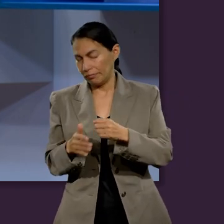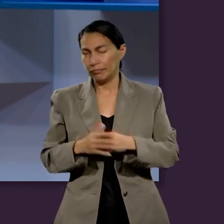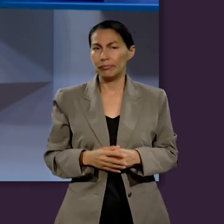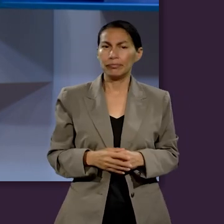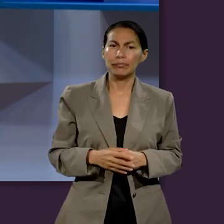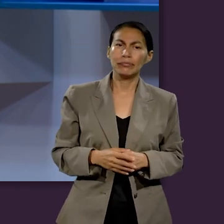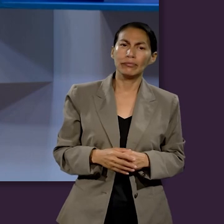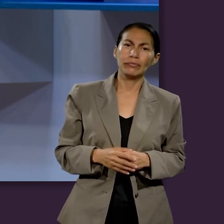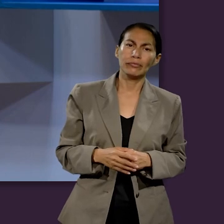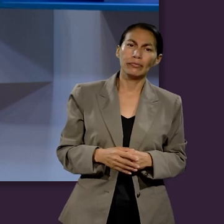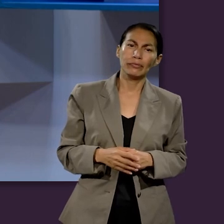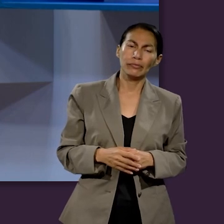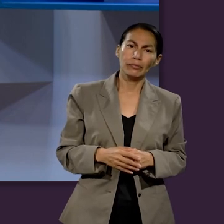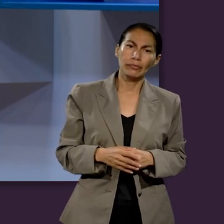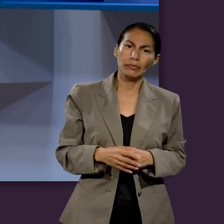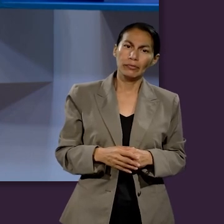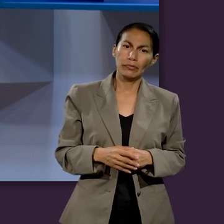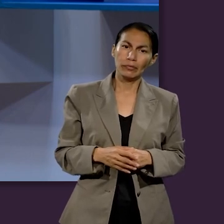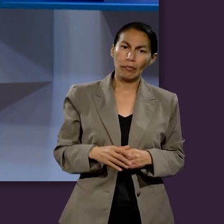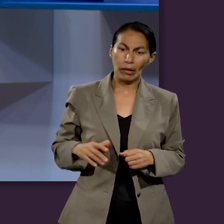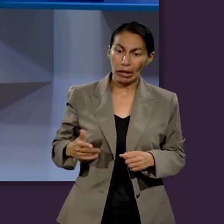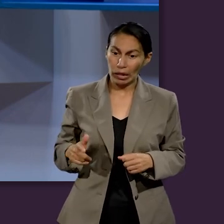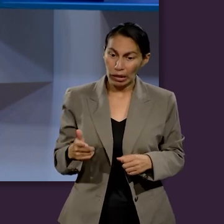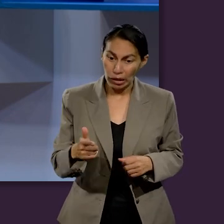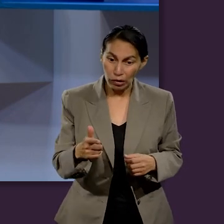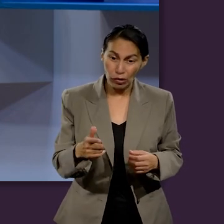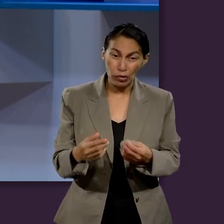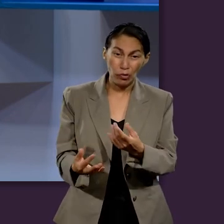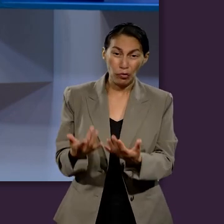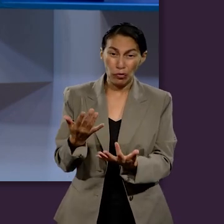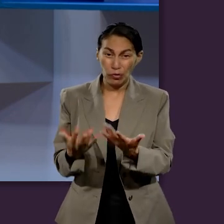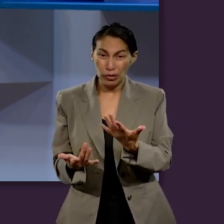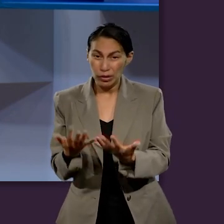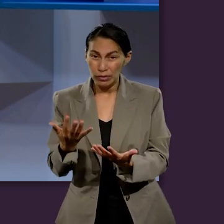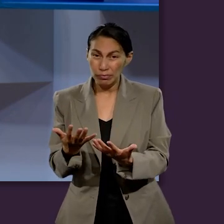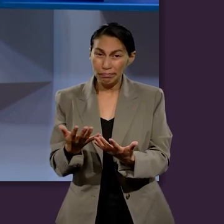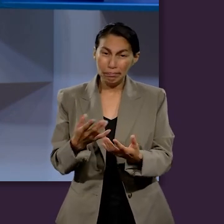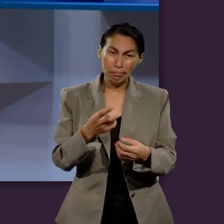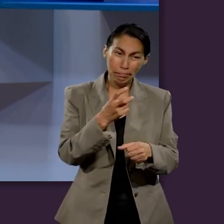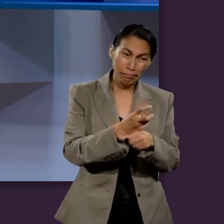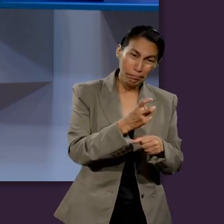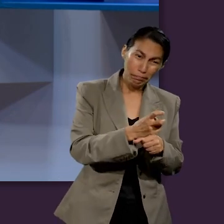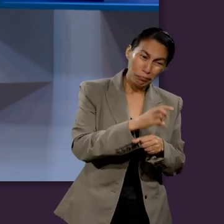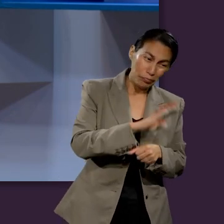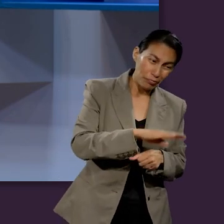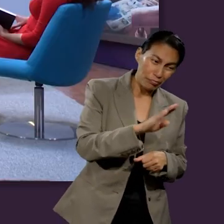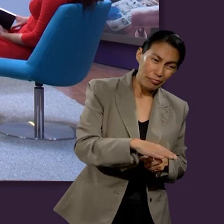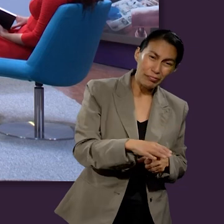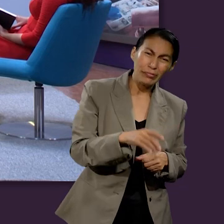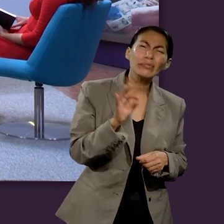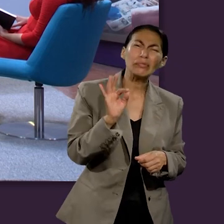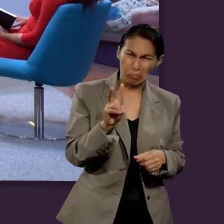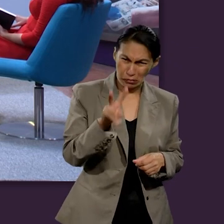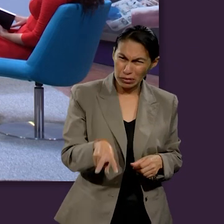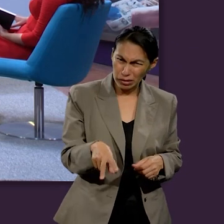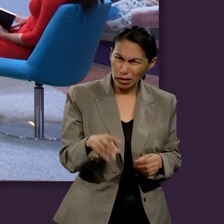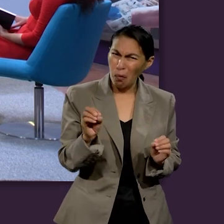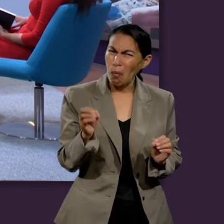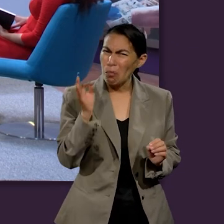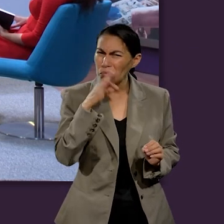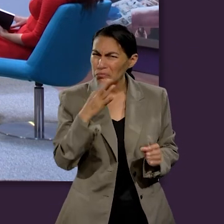culminante? ¿Cuán efectivos serán el lago de fuego y la muerte segunda que nos hablaba la lección?